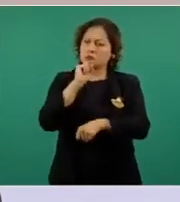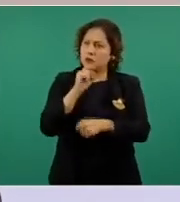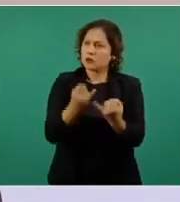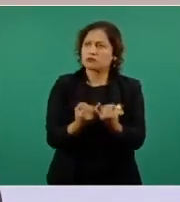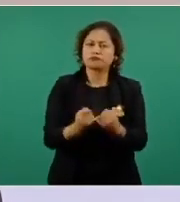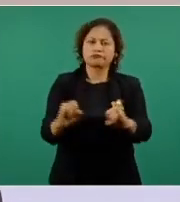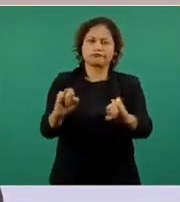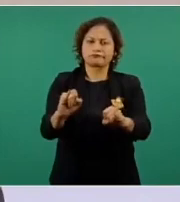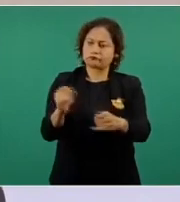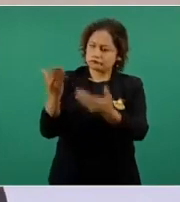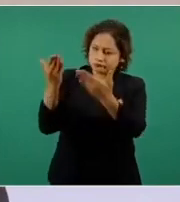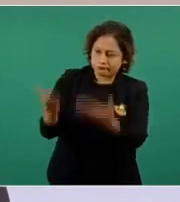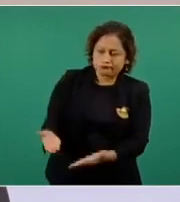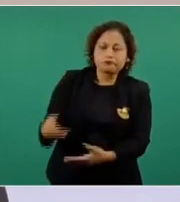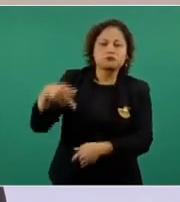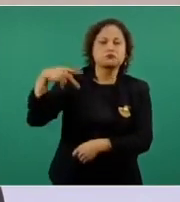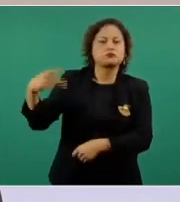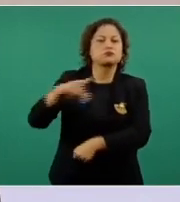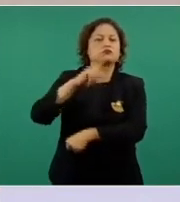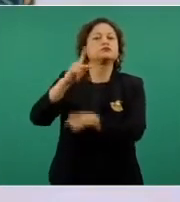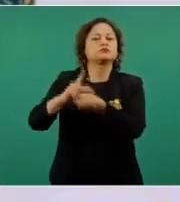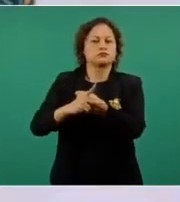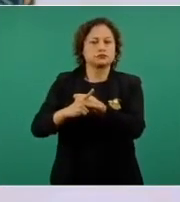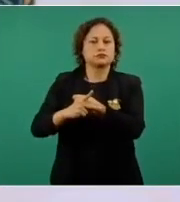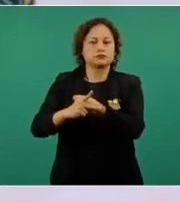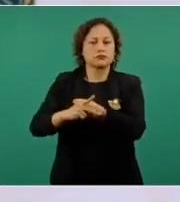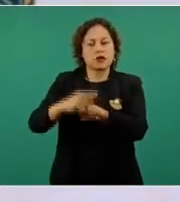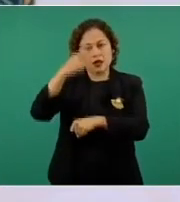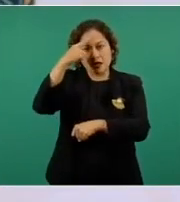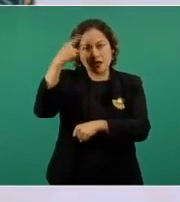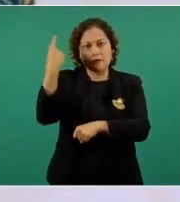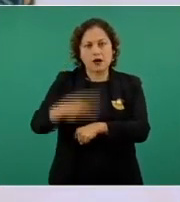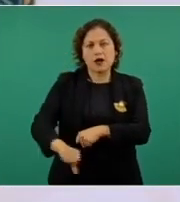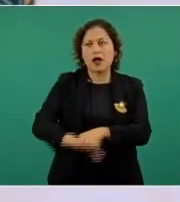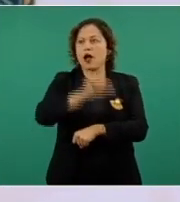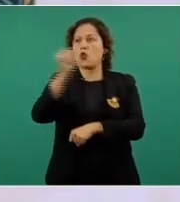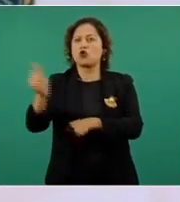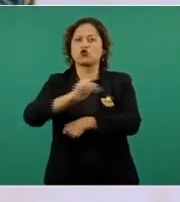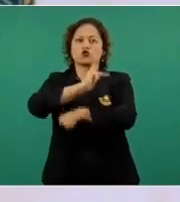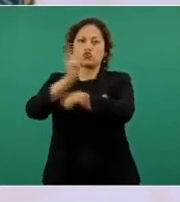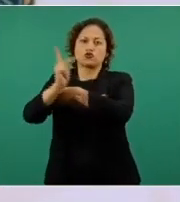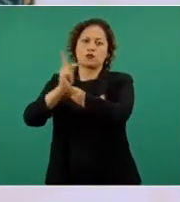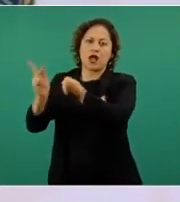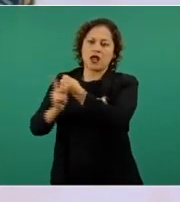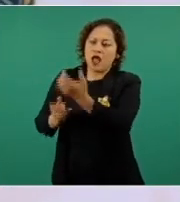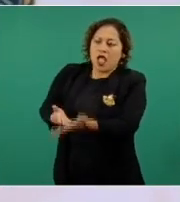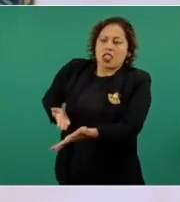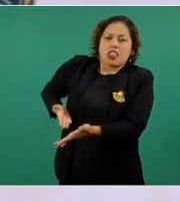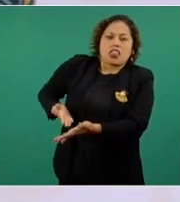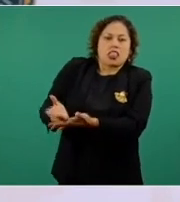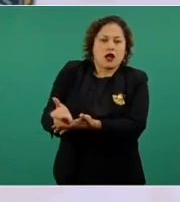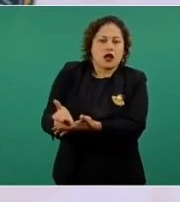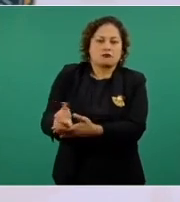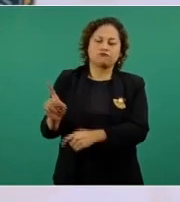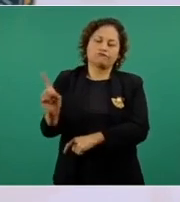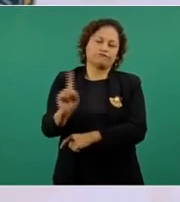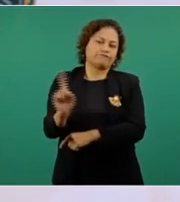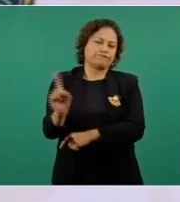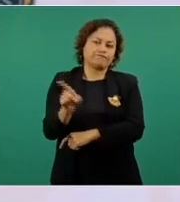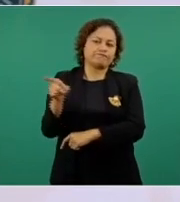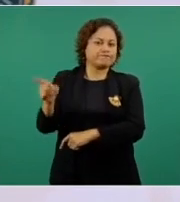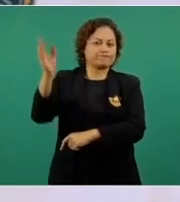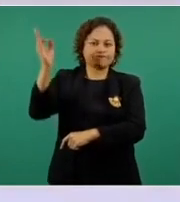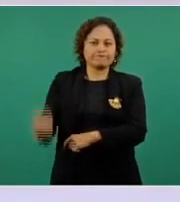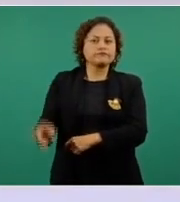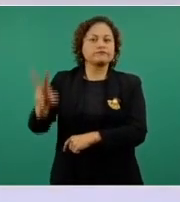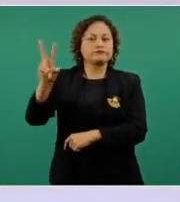sin permitir la injerencia en sus asuntos internos de ninguna potencia